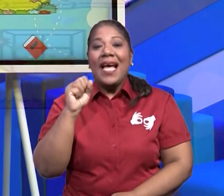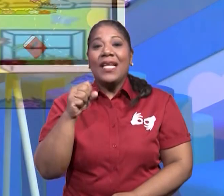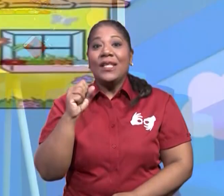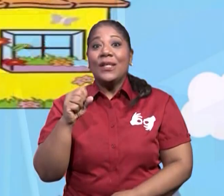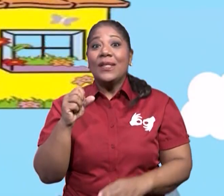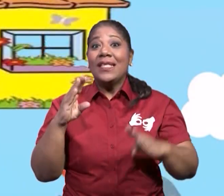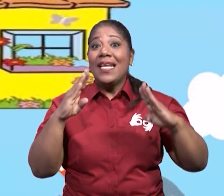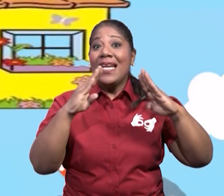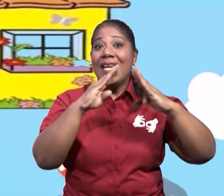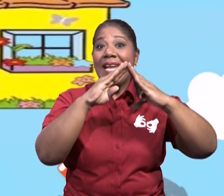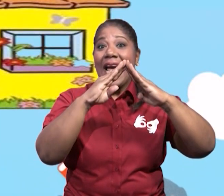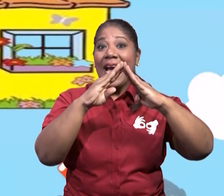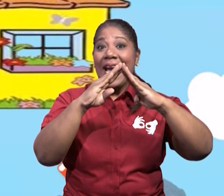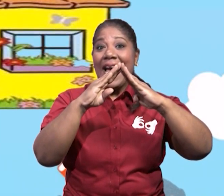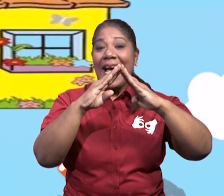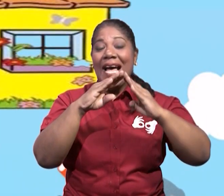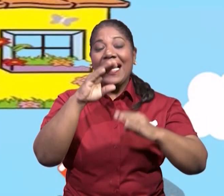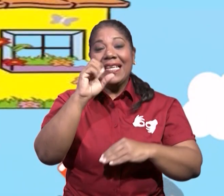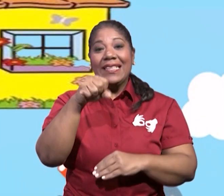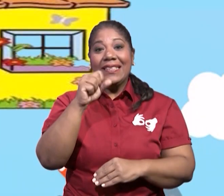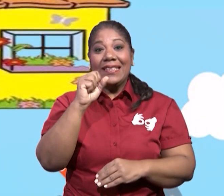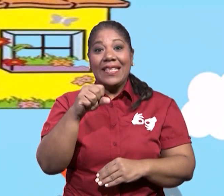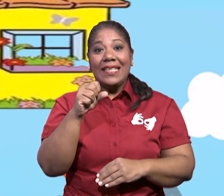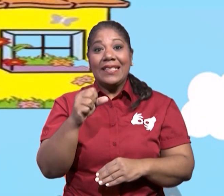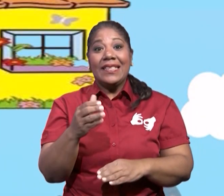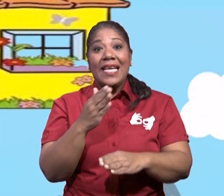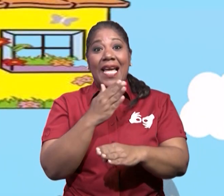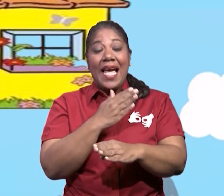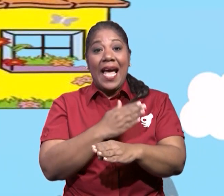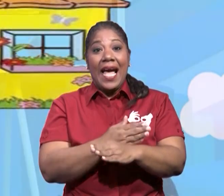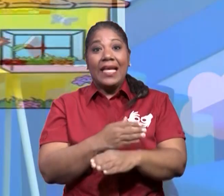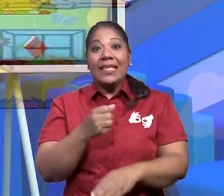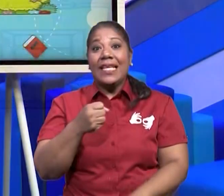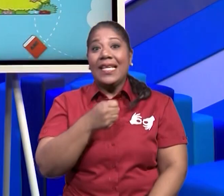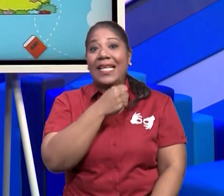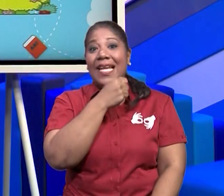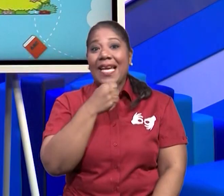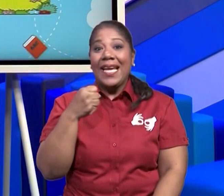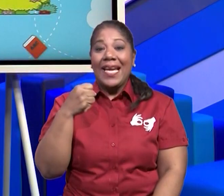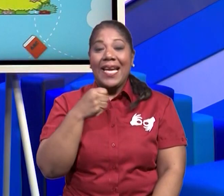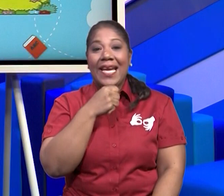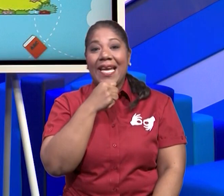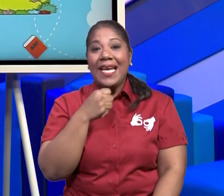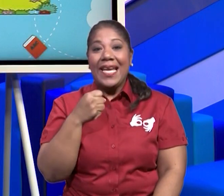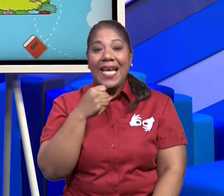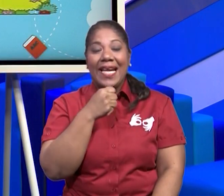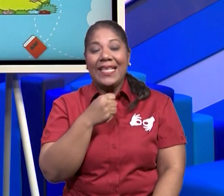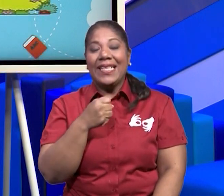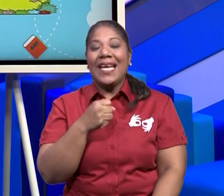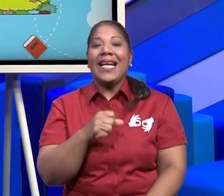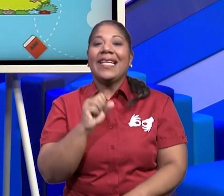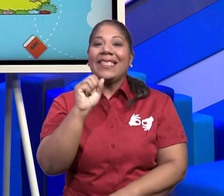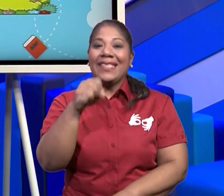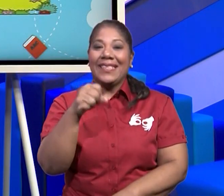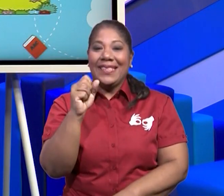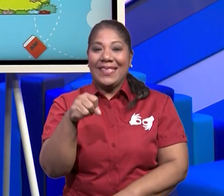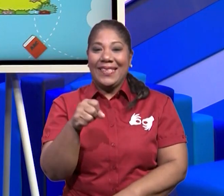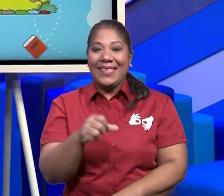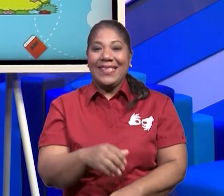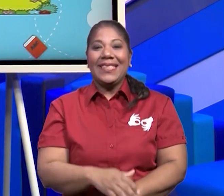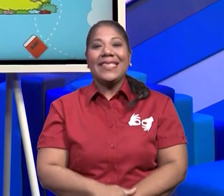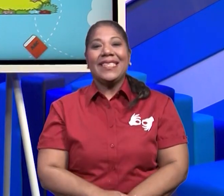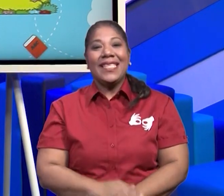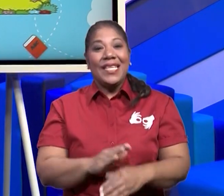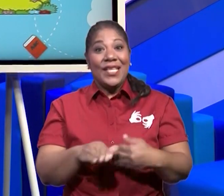vivienda, pero antes de llegar al tema vamos a cantar. ¿Quién se sabe el canto de Baja la Casita? A ver, todos en